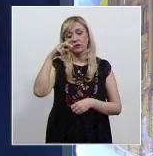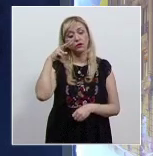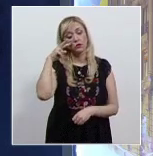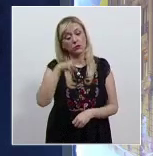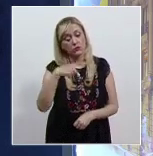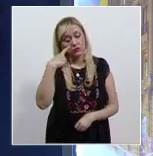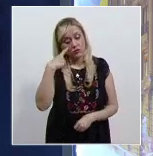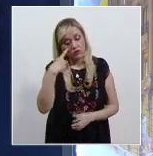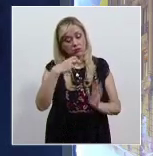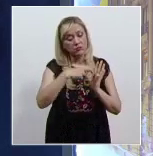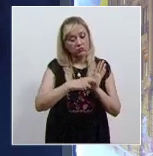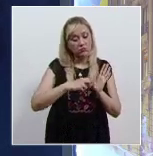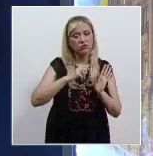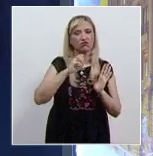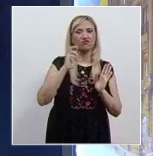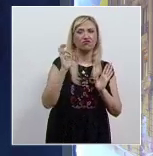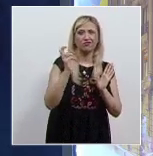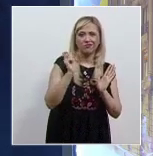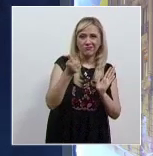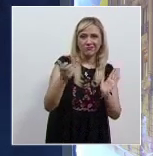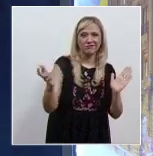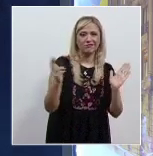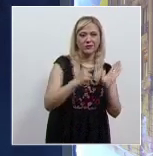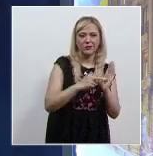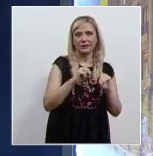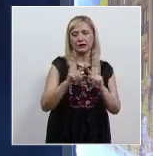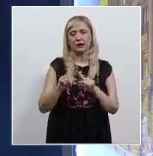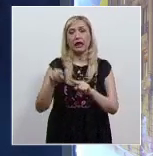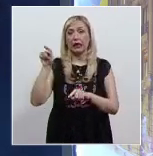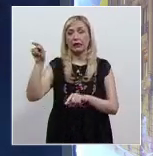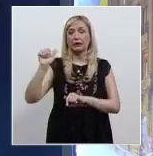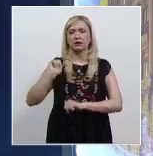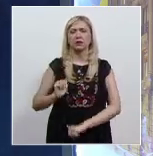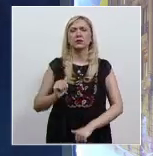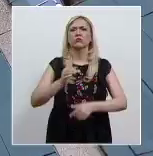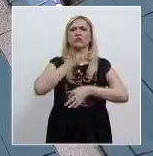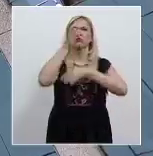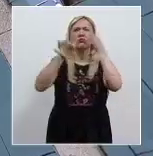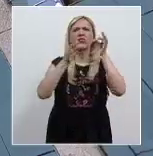y medios de comunicación para difundir en qué consiste su labor.